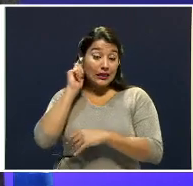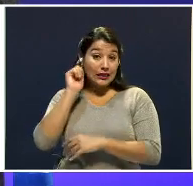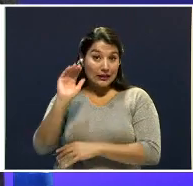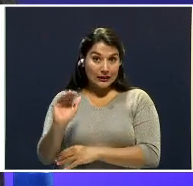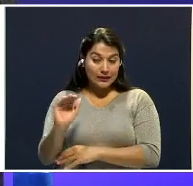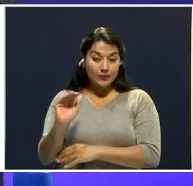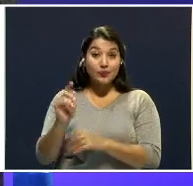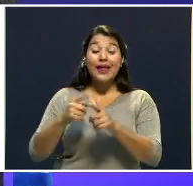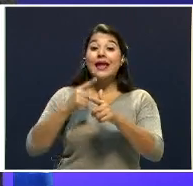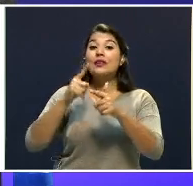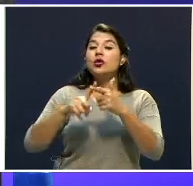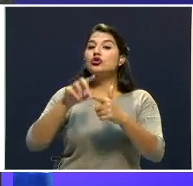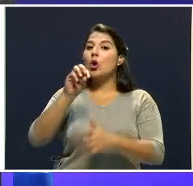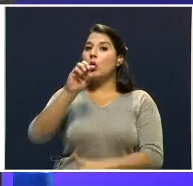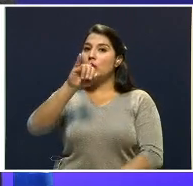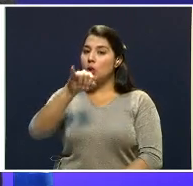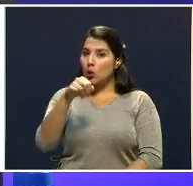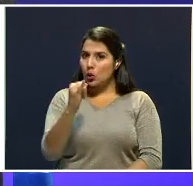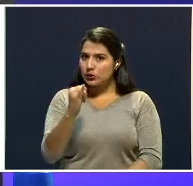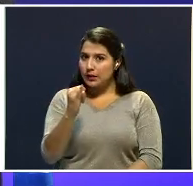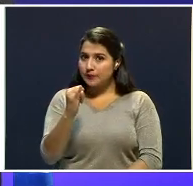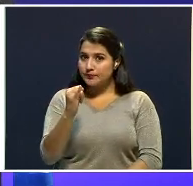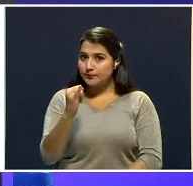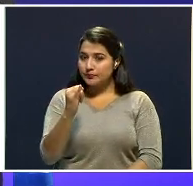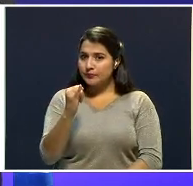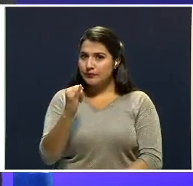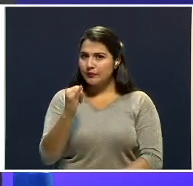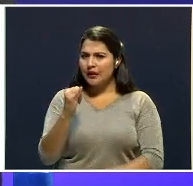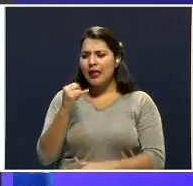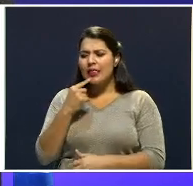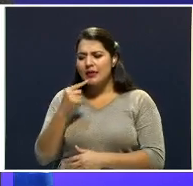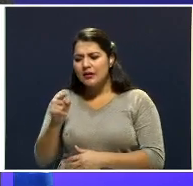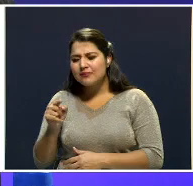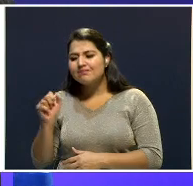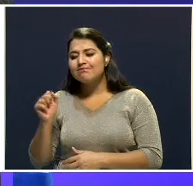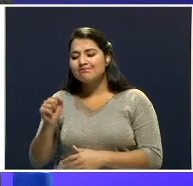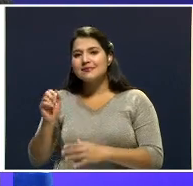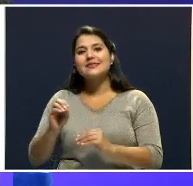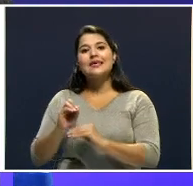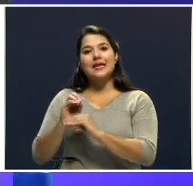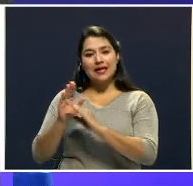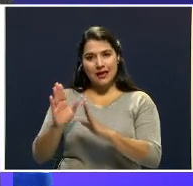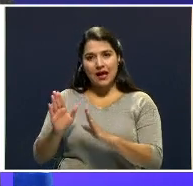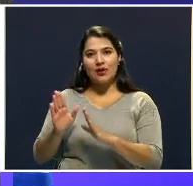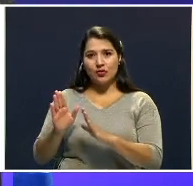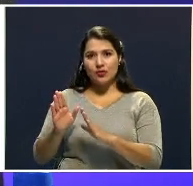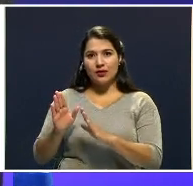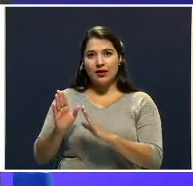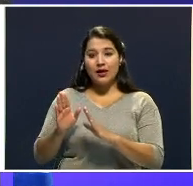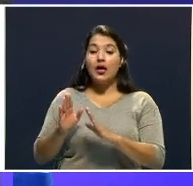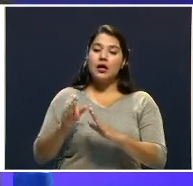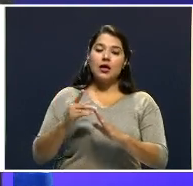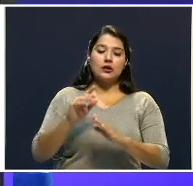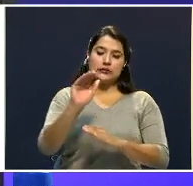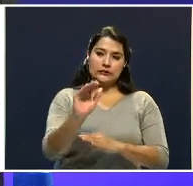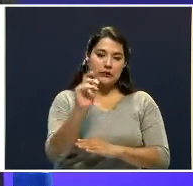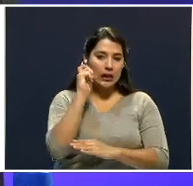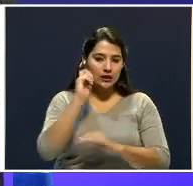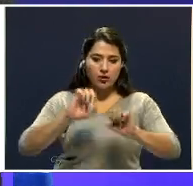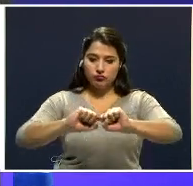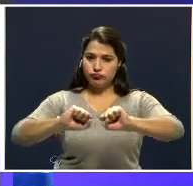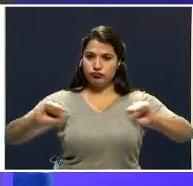Jota concluye que el informe, de que eso es un indicio claro, de que la niña fue desnudada, porque la niña